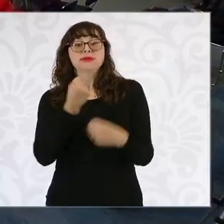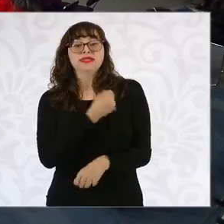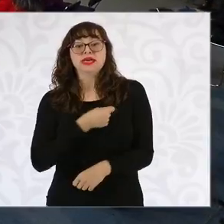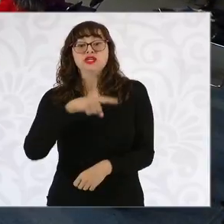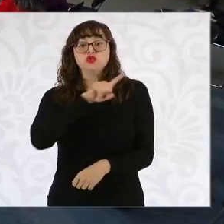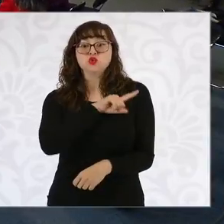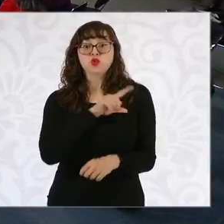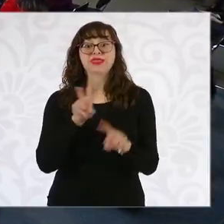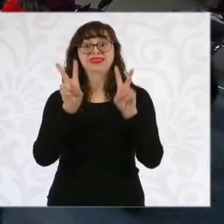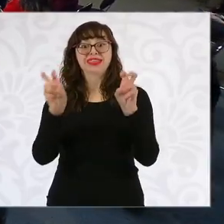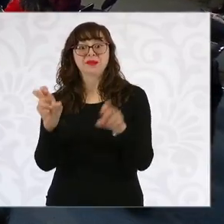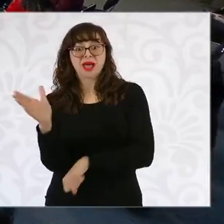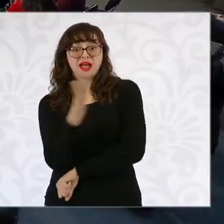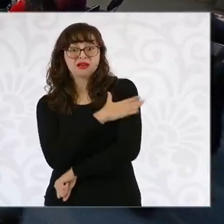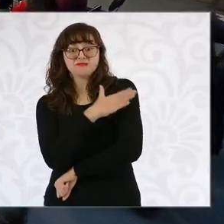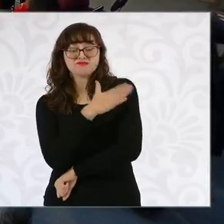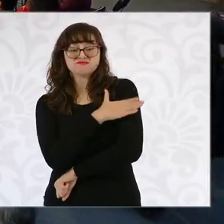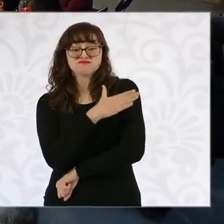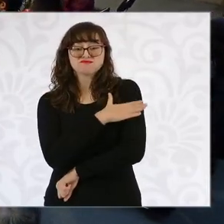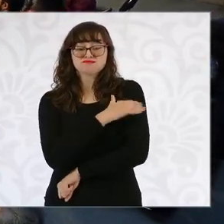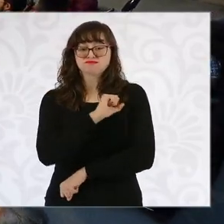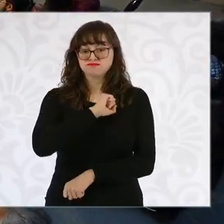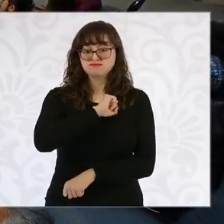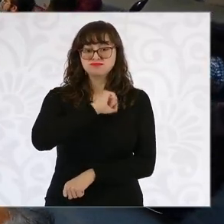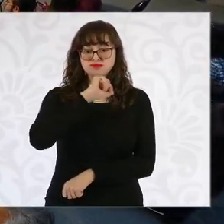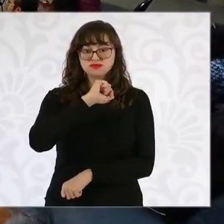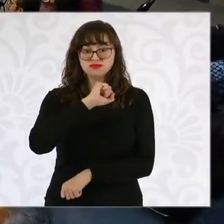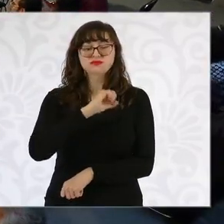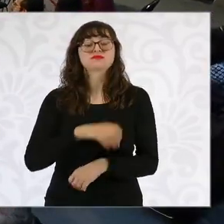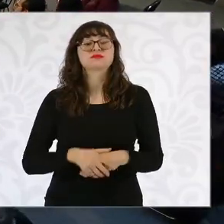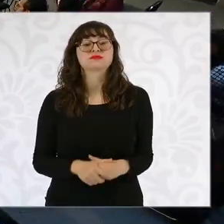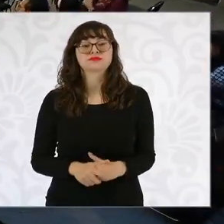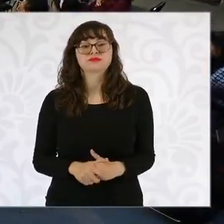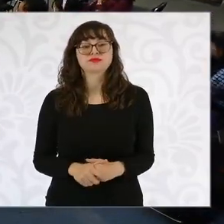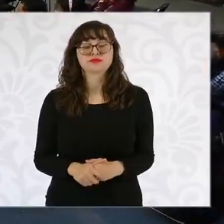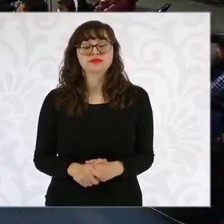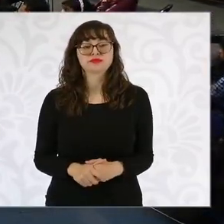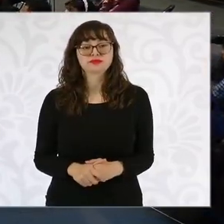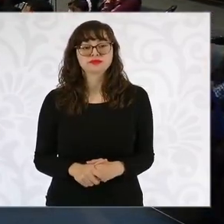hipertensión justamente. Y ahorita nos dan los papeles. Adelante.